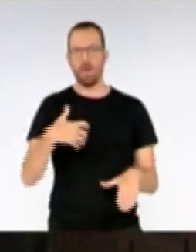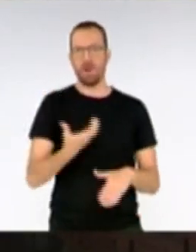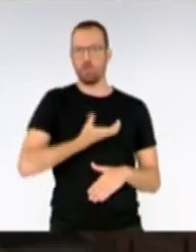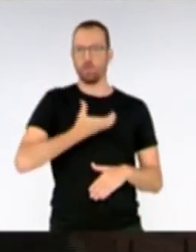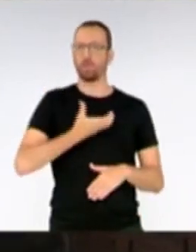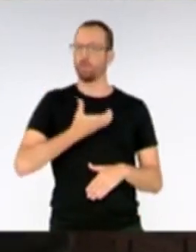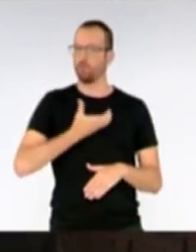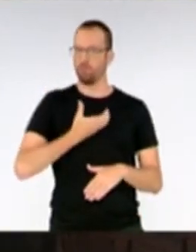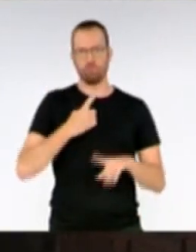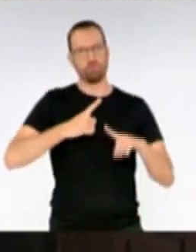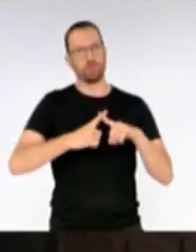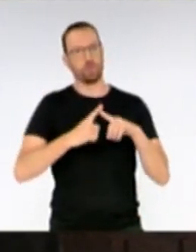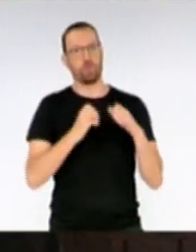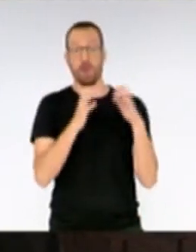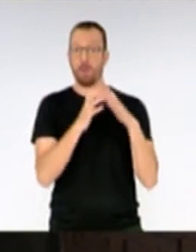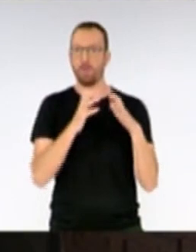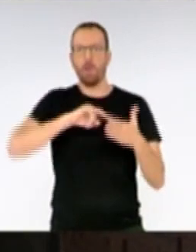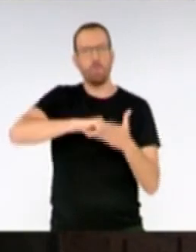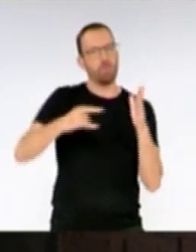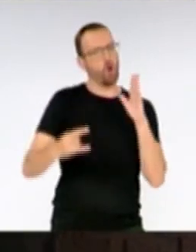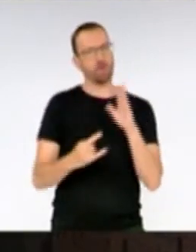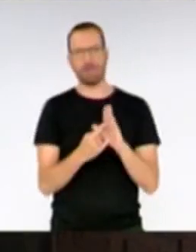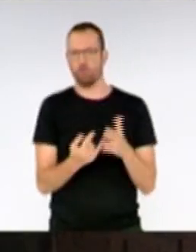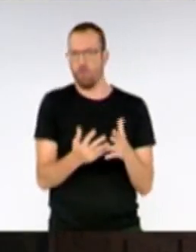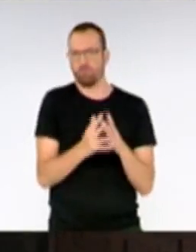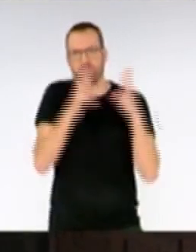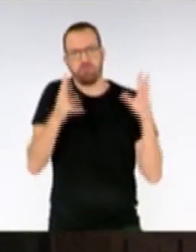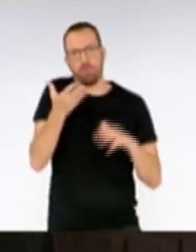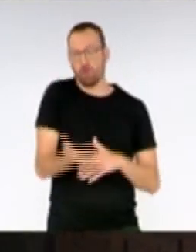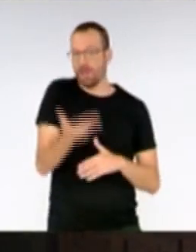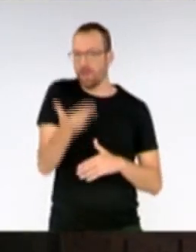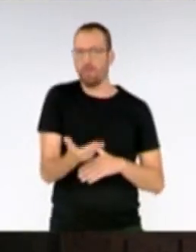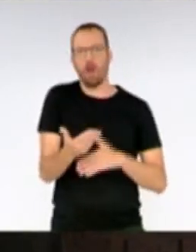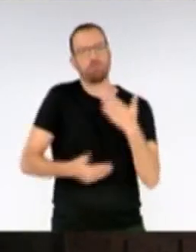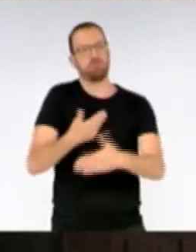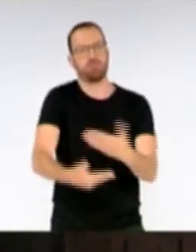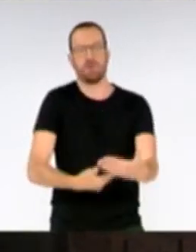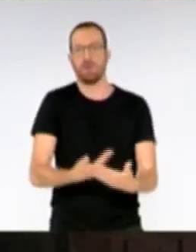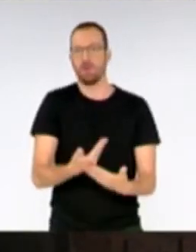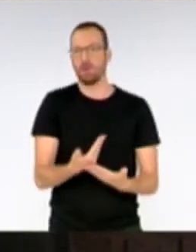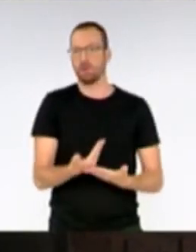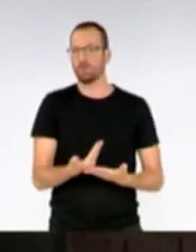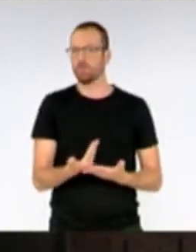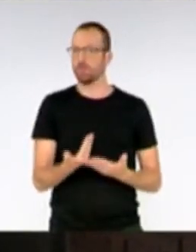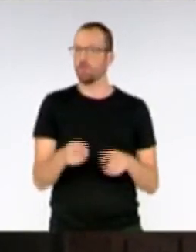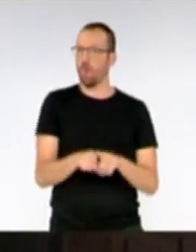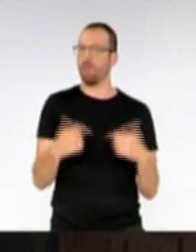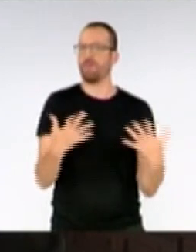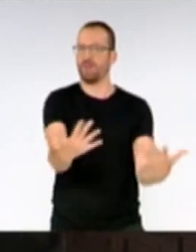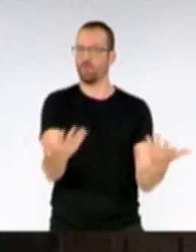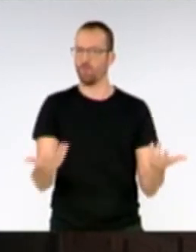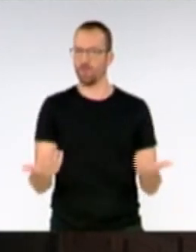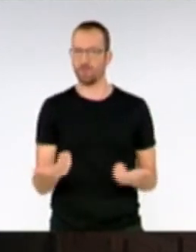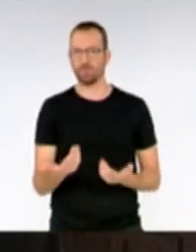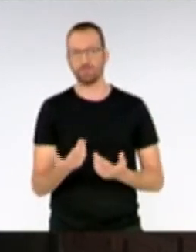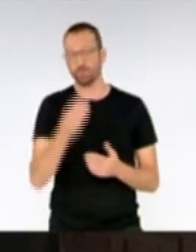Cruz de la Palma y sacar los grandes proyectos que pueda sacar de una manera solvente y además con vitalidad y energía. Por